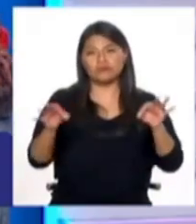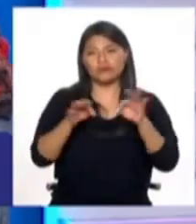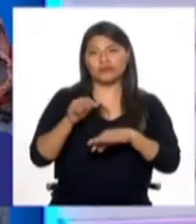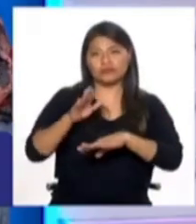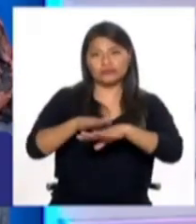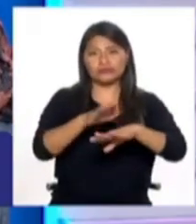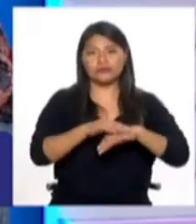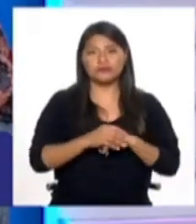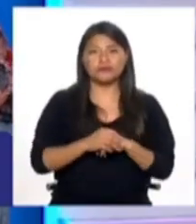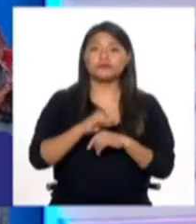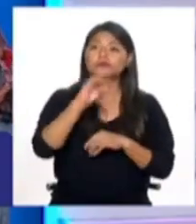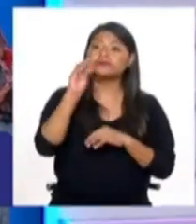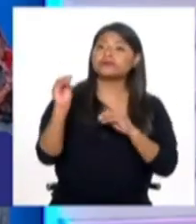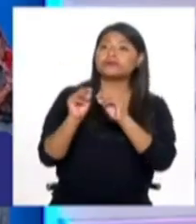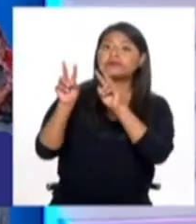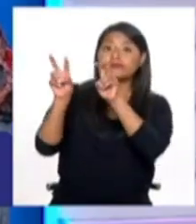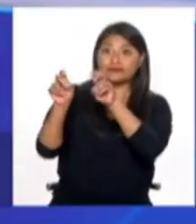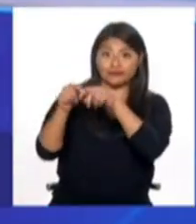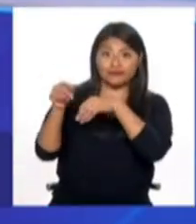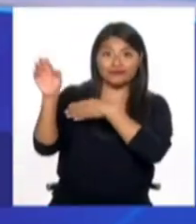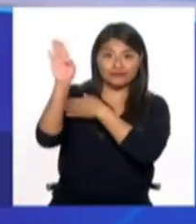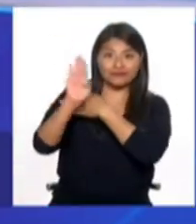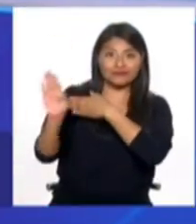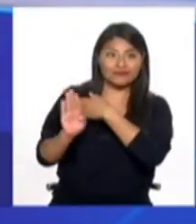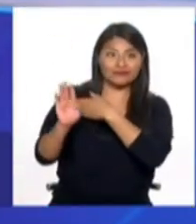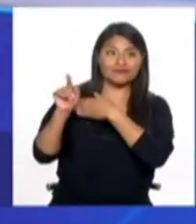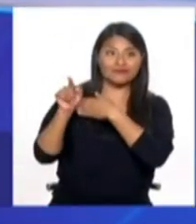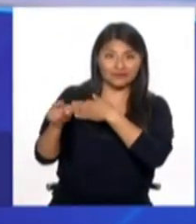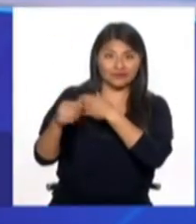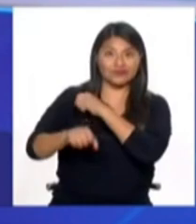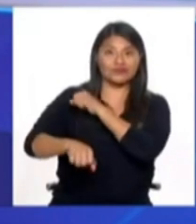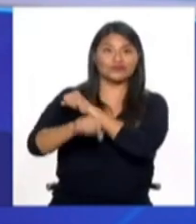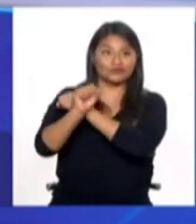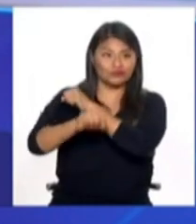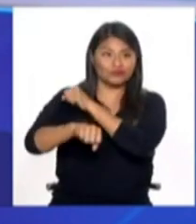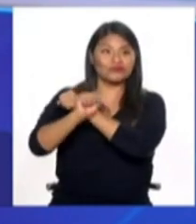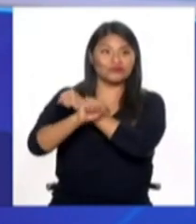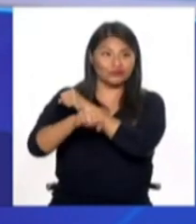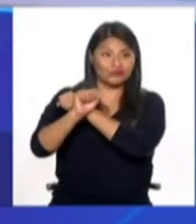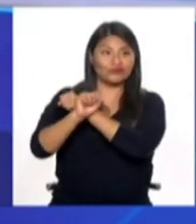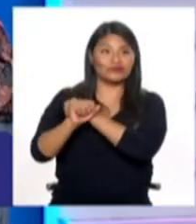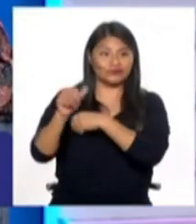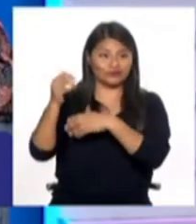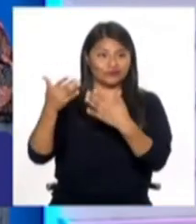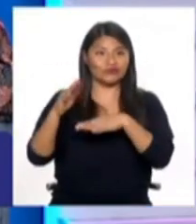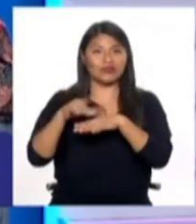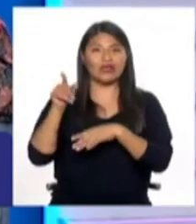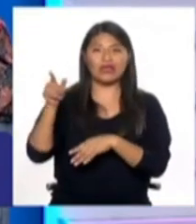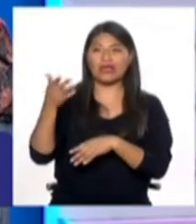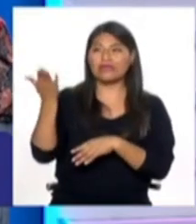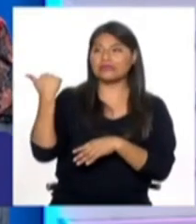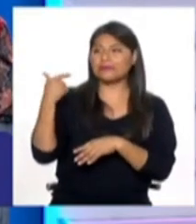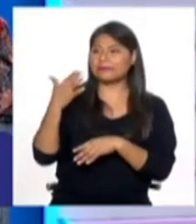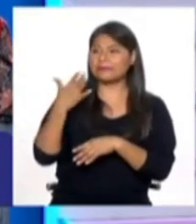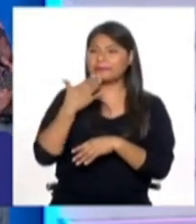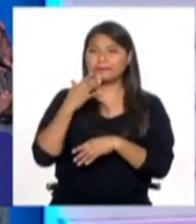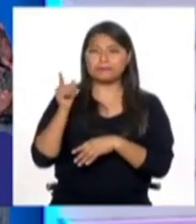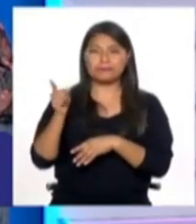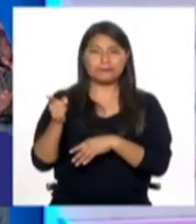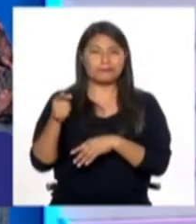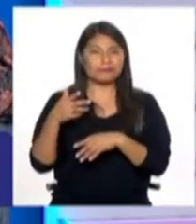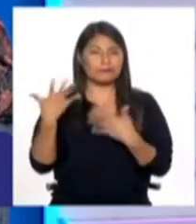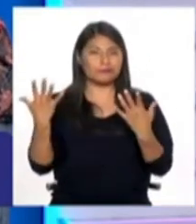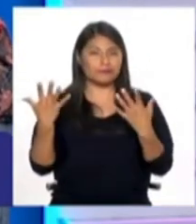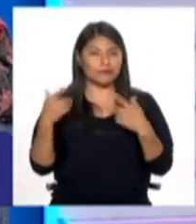está ahí muy caliente es lo que está pasando en Brasil, ¿no es cierto? Esto con el fútbol, este preparador físico de un equipo